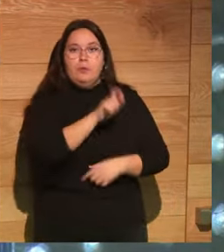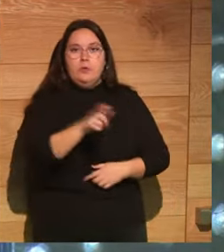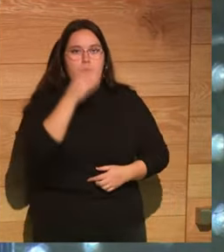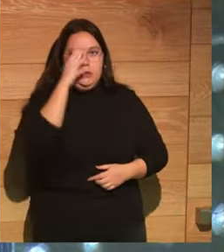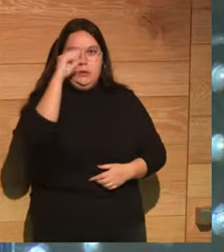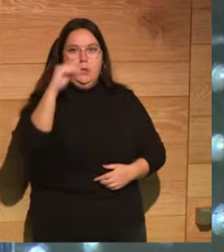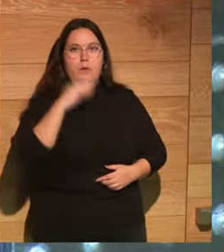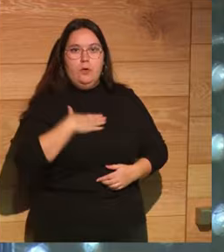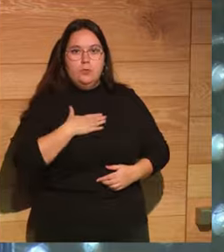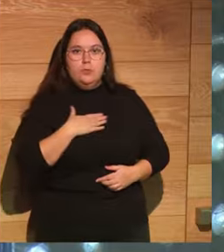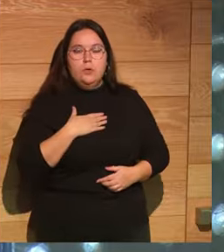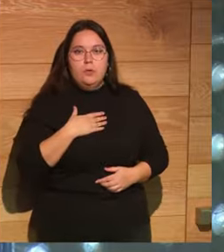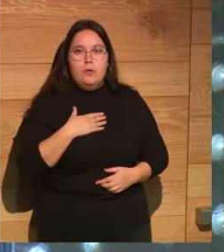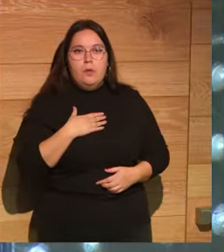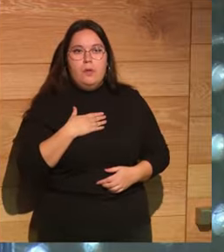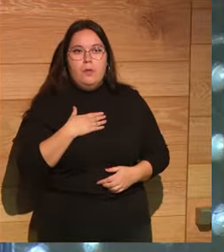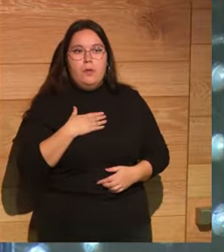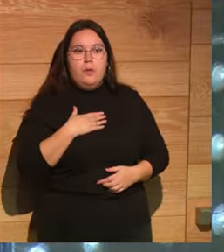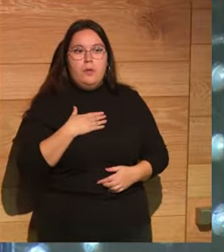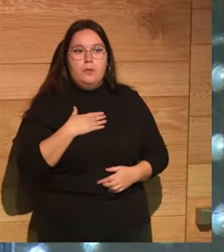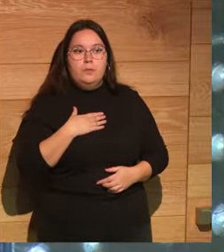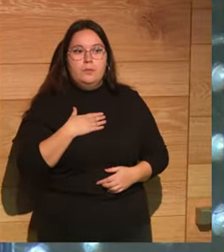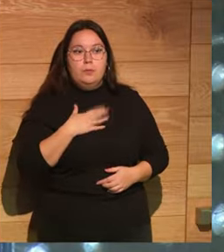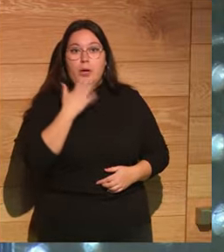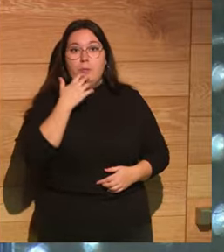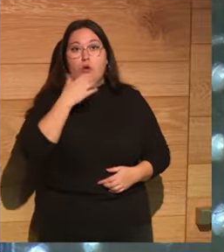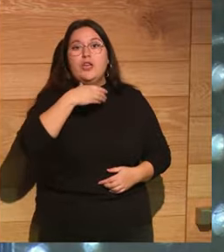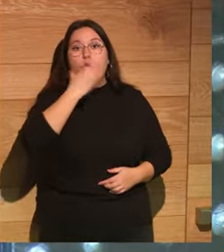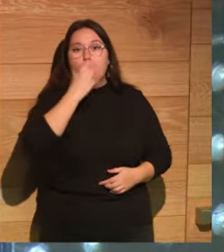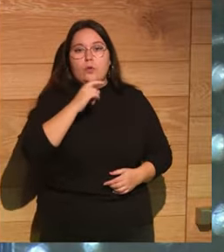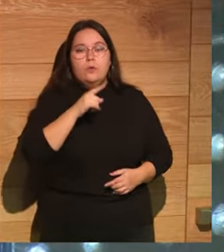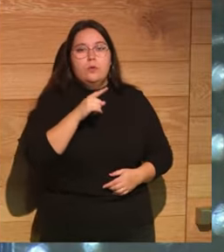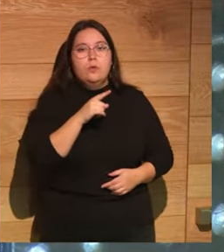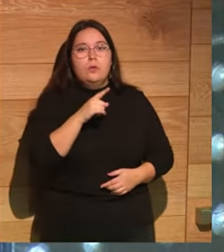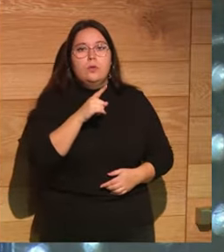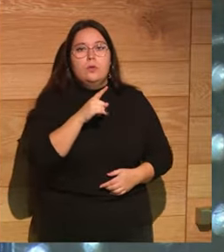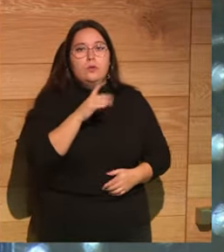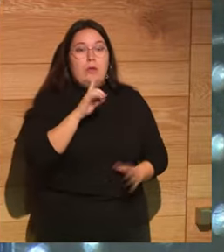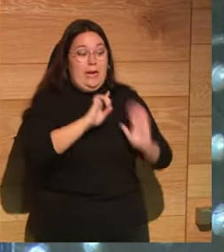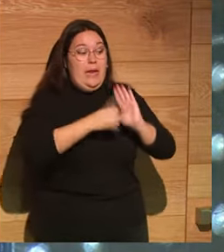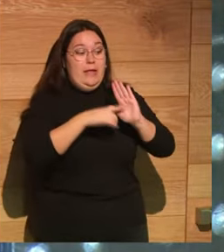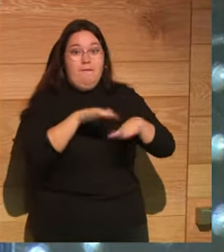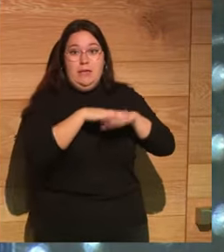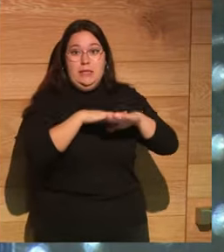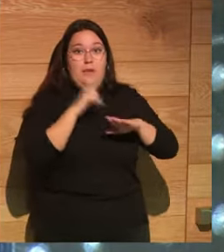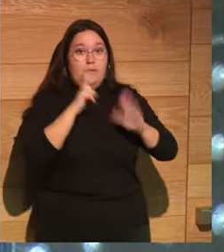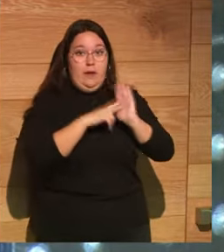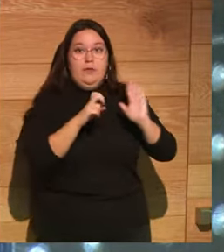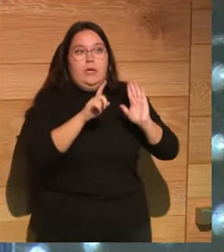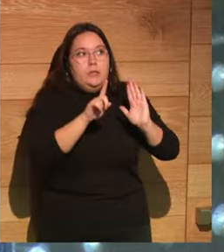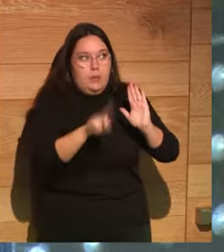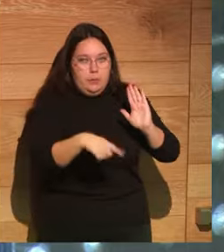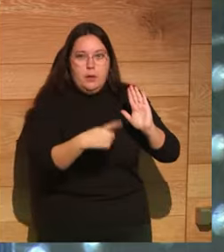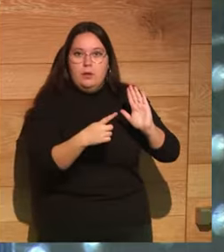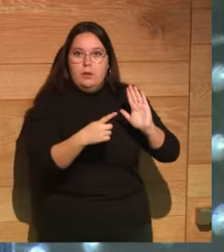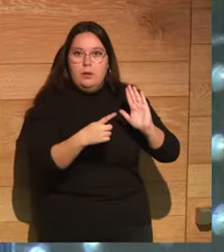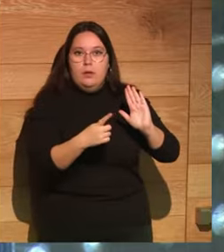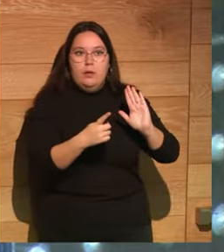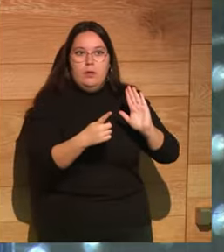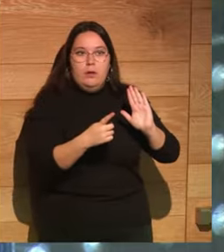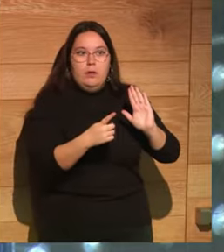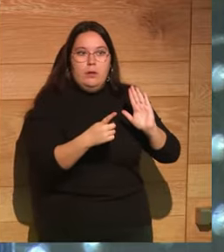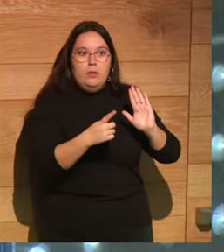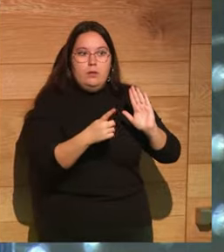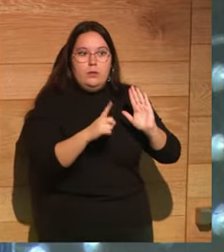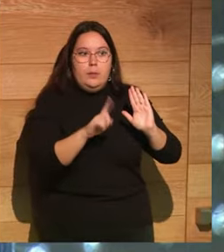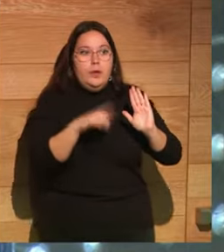a ciertos tremendos precursores a su tiempo que Newton nos dio algunas de las leyes básicas de la física y también nos fechó